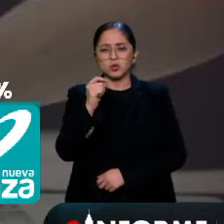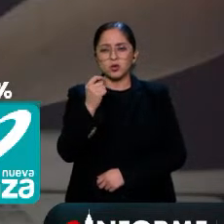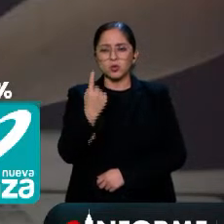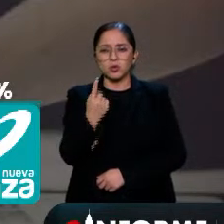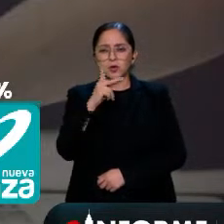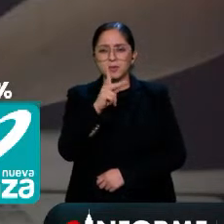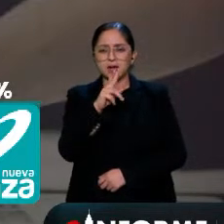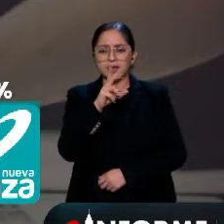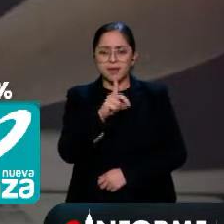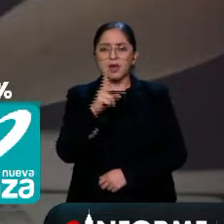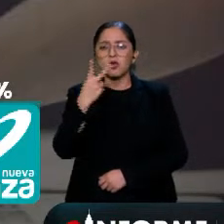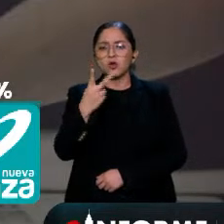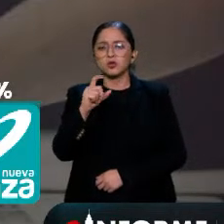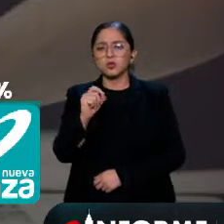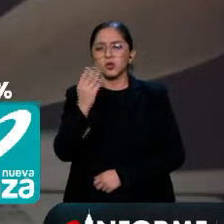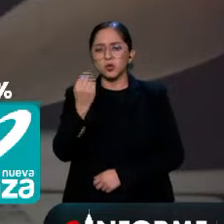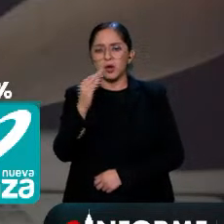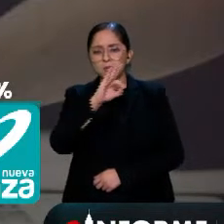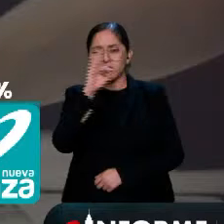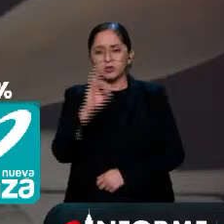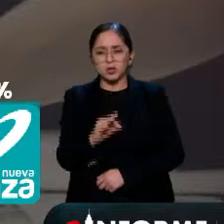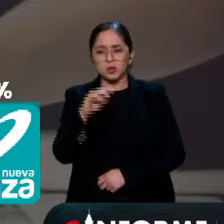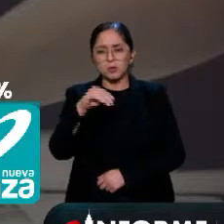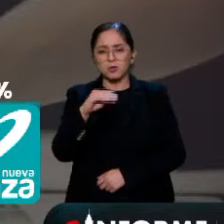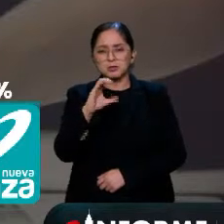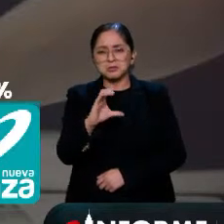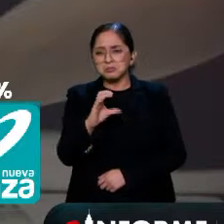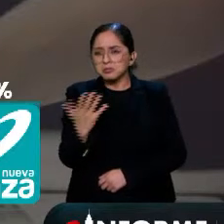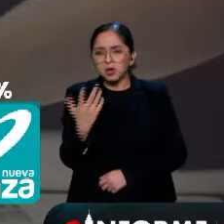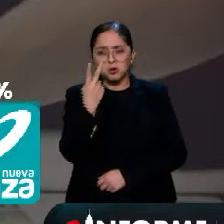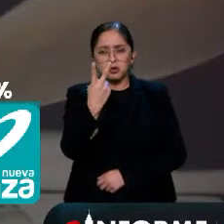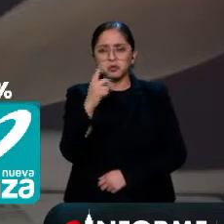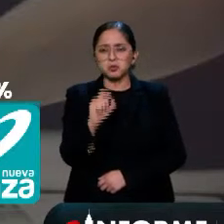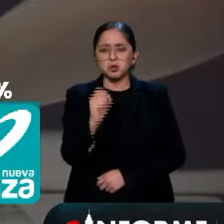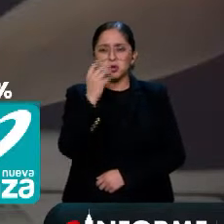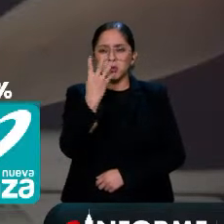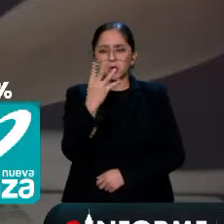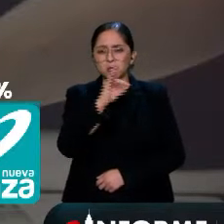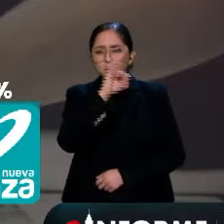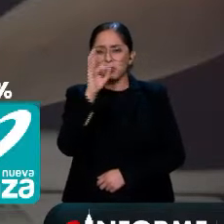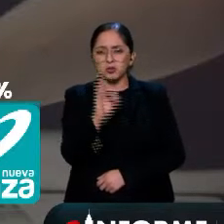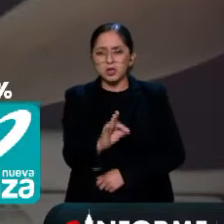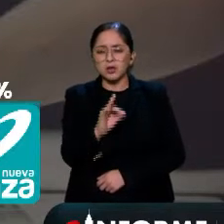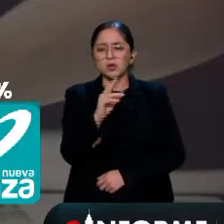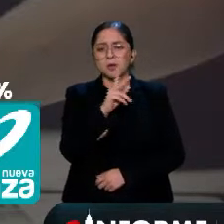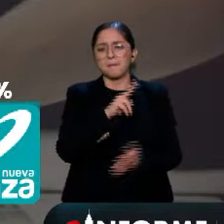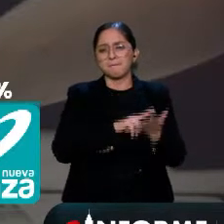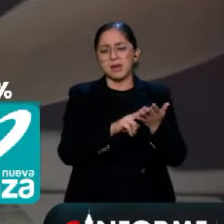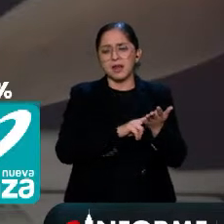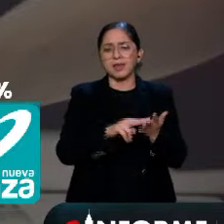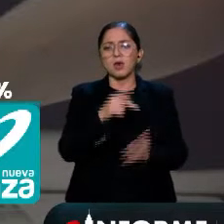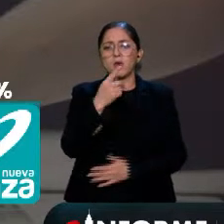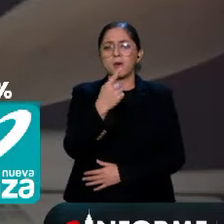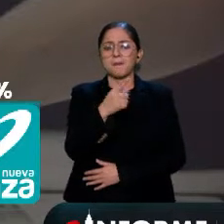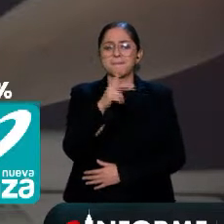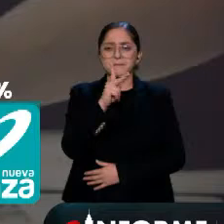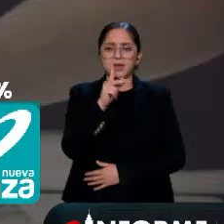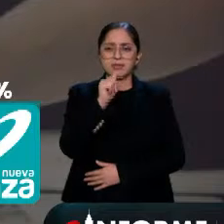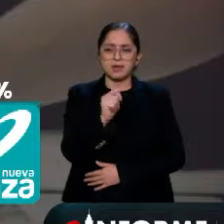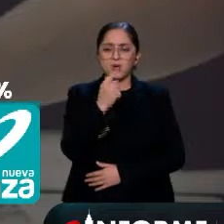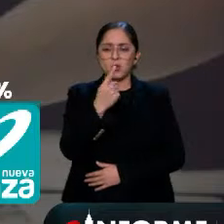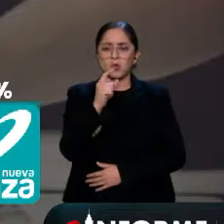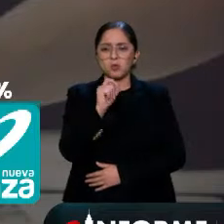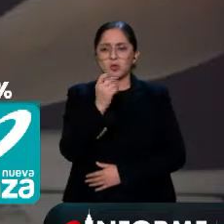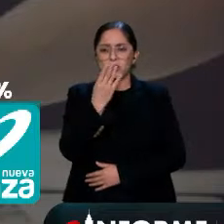ciento por Movimiento Ciudadano, 2.4 por ciento por el Partido Verde, 1.9 por ciento por el PT y 1